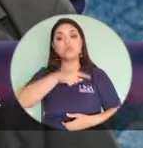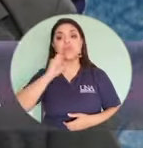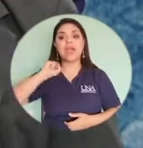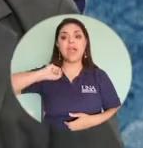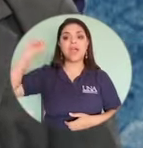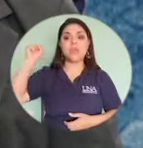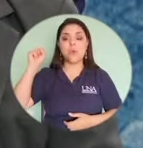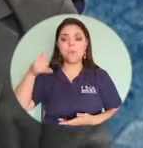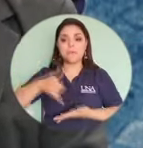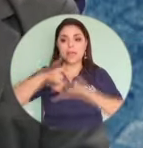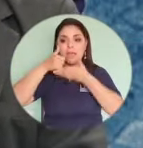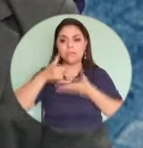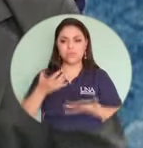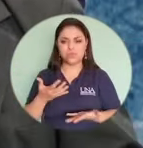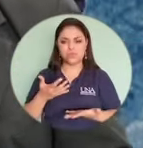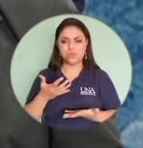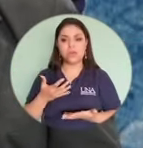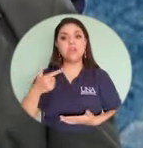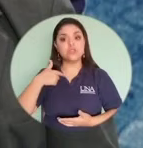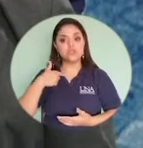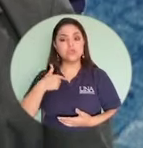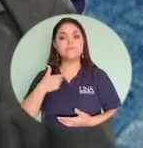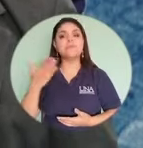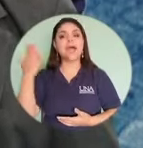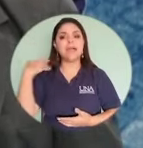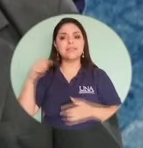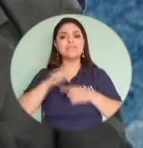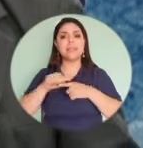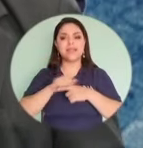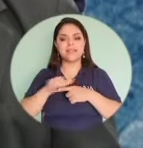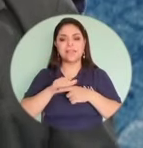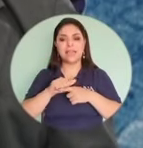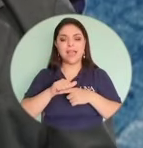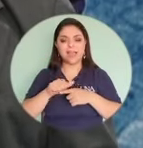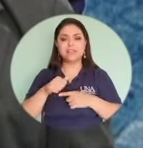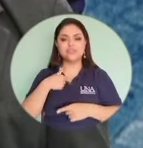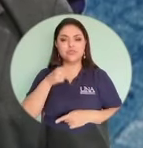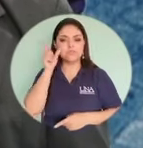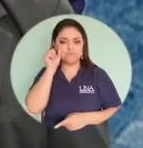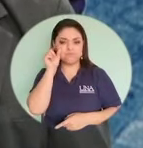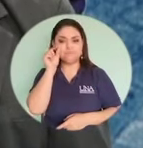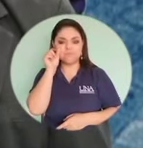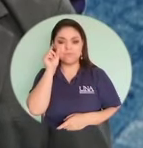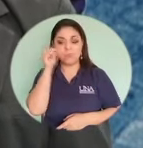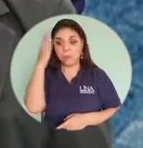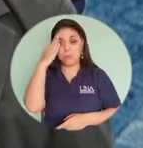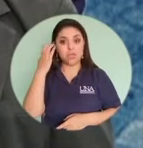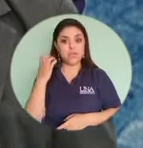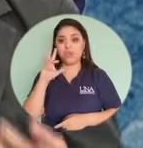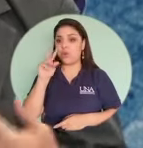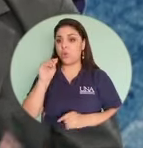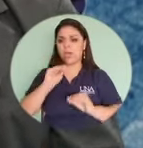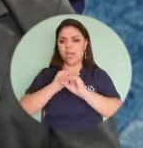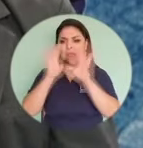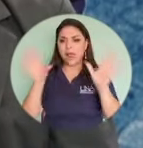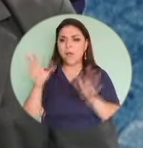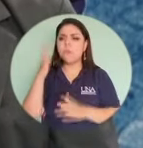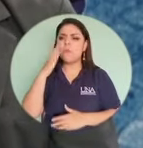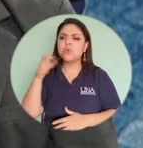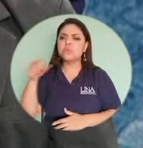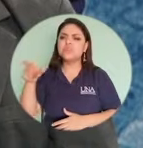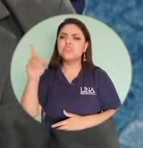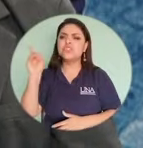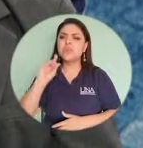un premio. Inclusive ni siquiera nos pueden precisar, yo he hecho ese ejercicio, no nos pueden precisar cómo obtuvieron